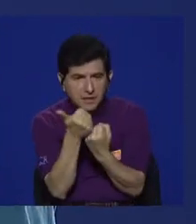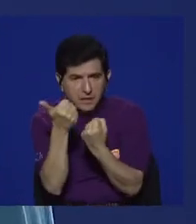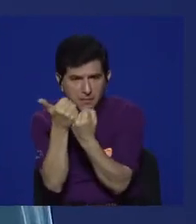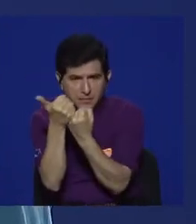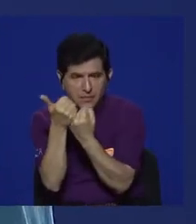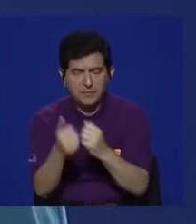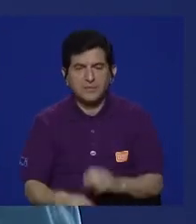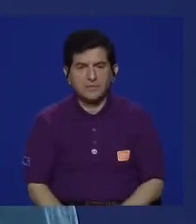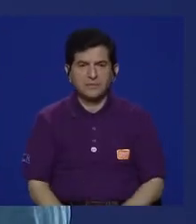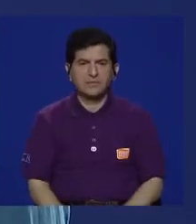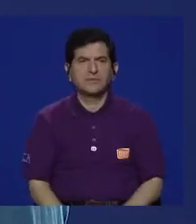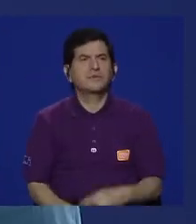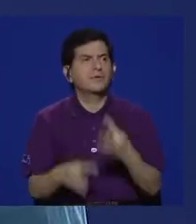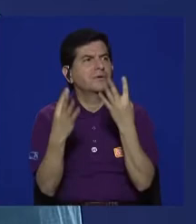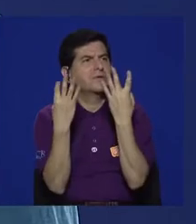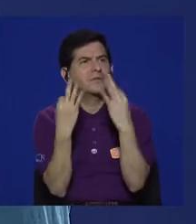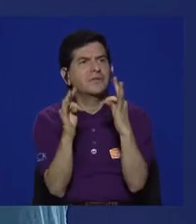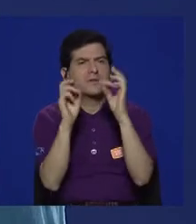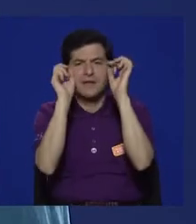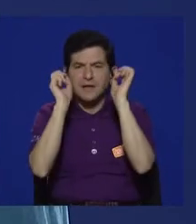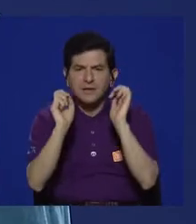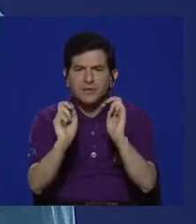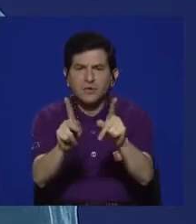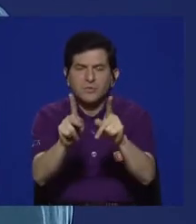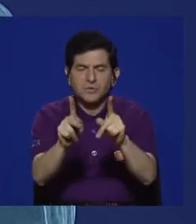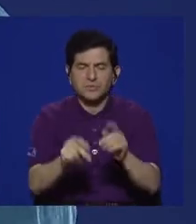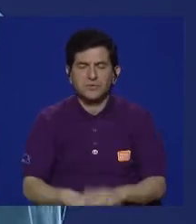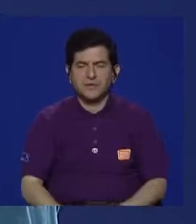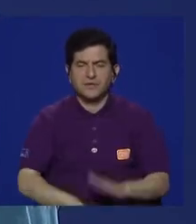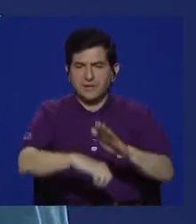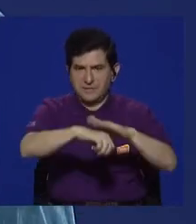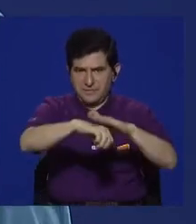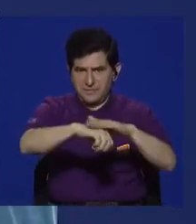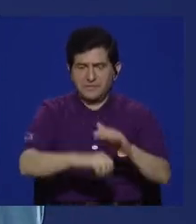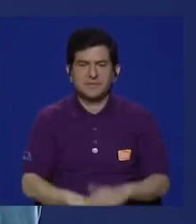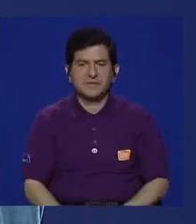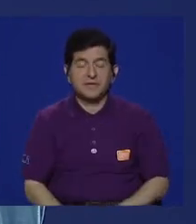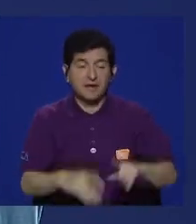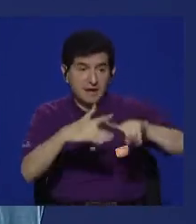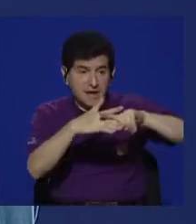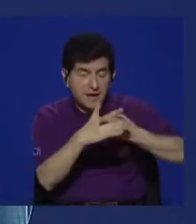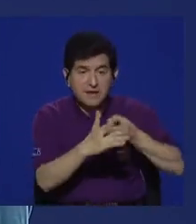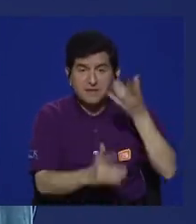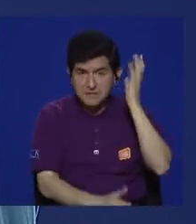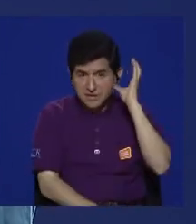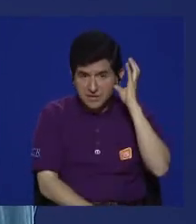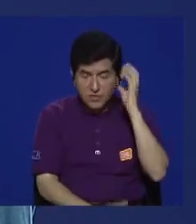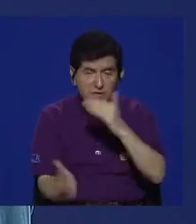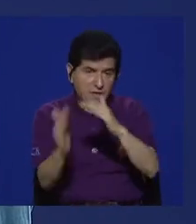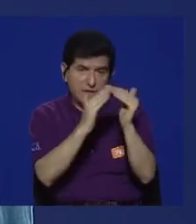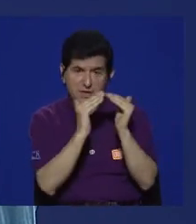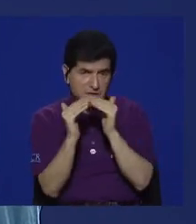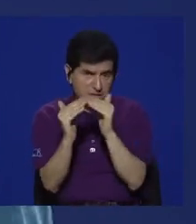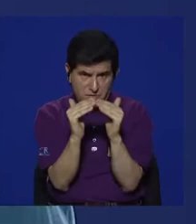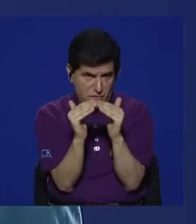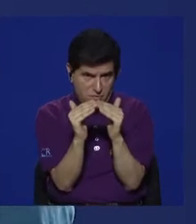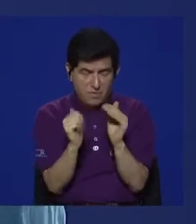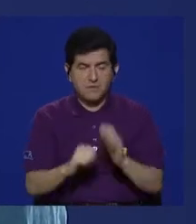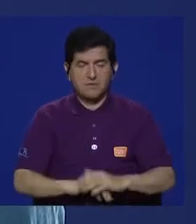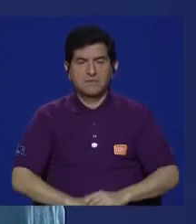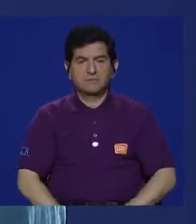hacer posible la posibilidad, como empezar una radio comunitaria